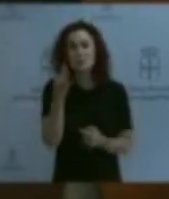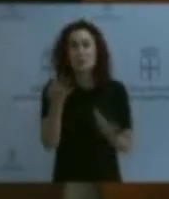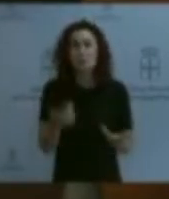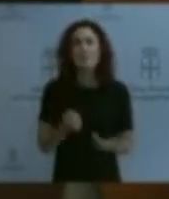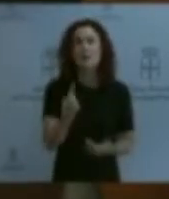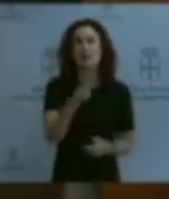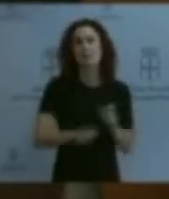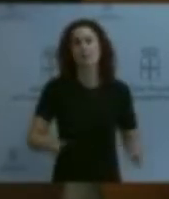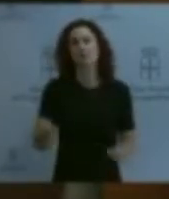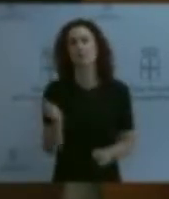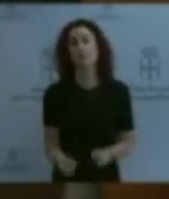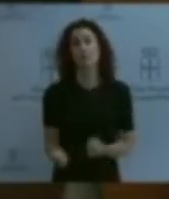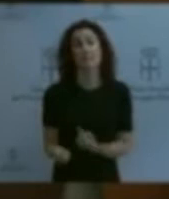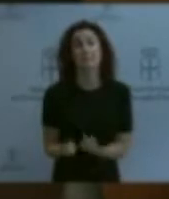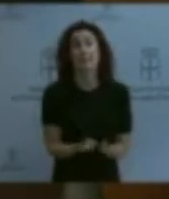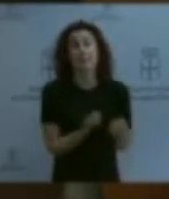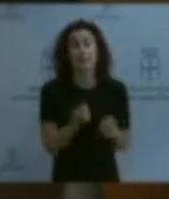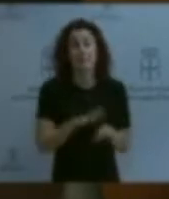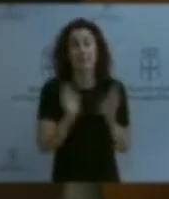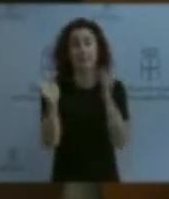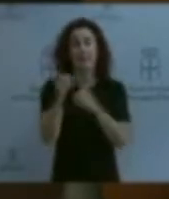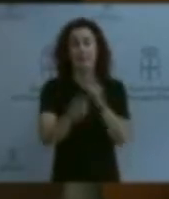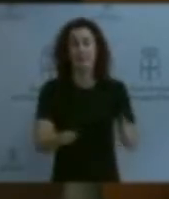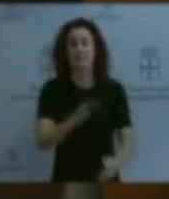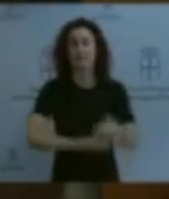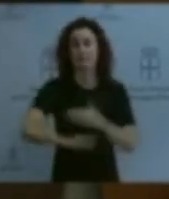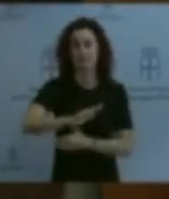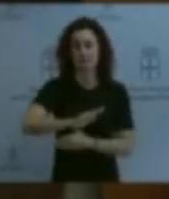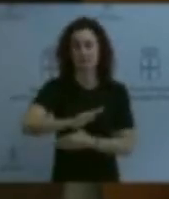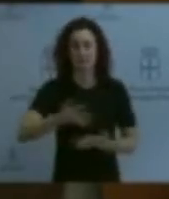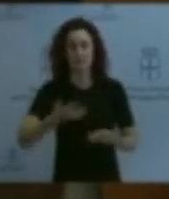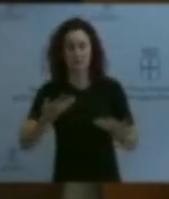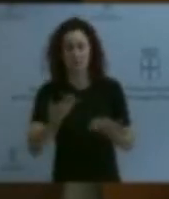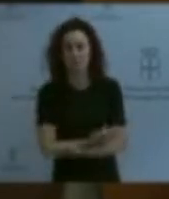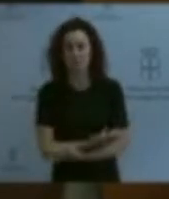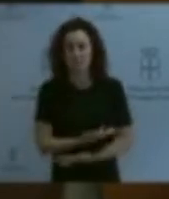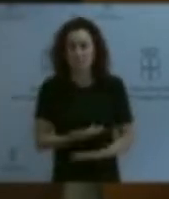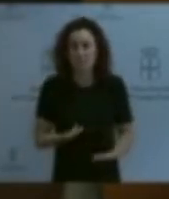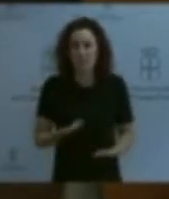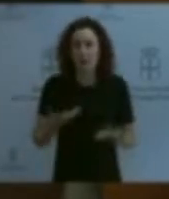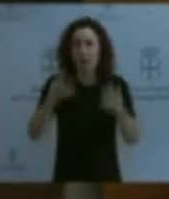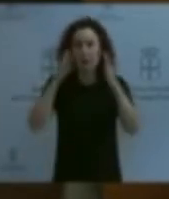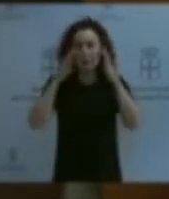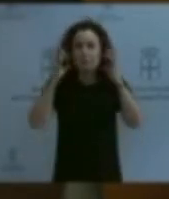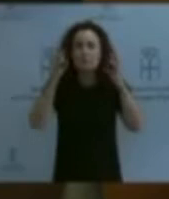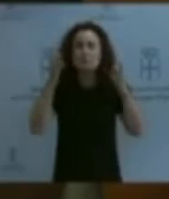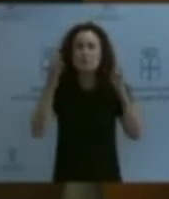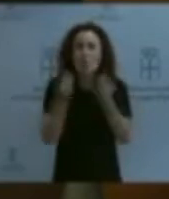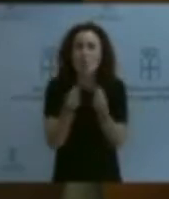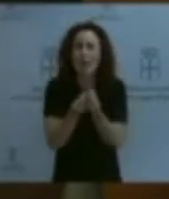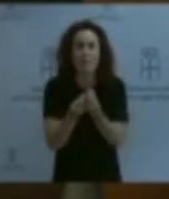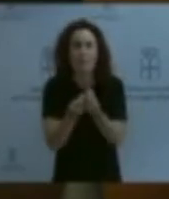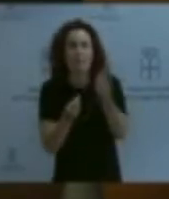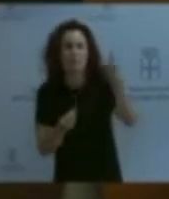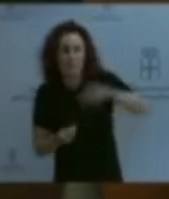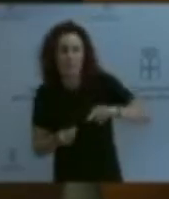diversidad. Esto choca un poco. Todo el mundo tiene sus incoherencias, efectivamente, pero choca un poco que, después de esta actitud política que se lleva